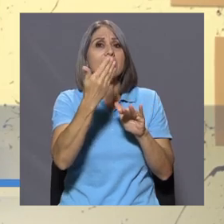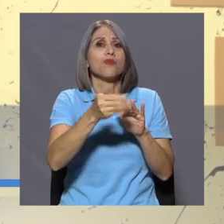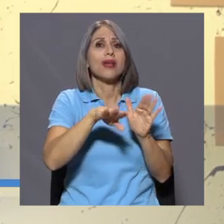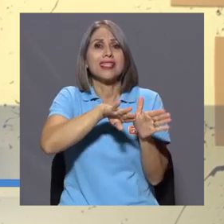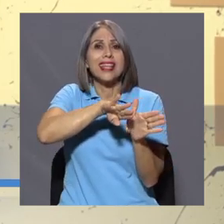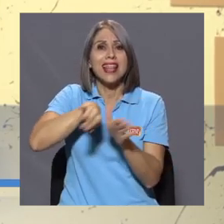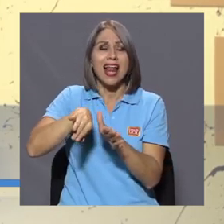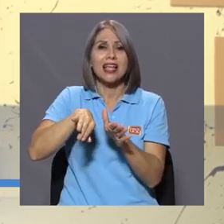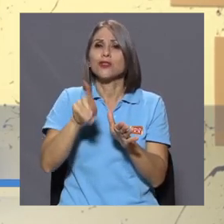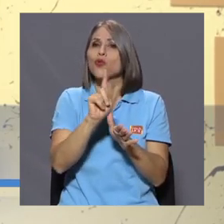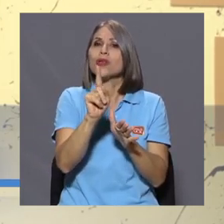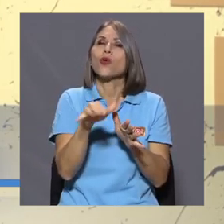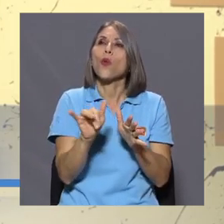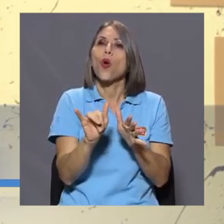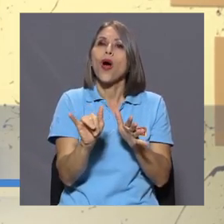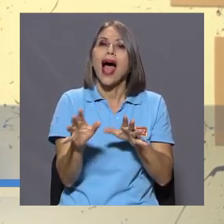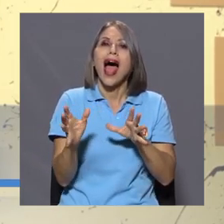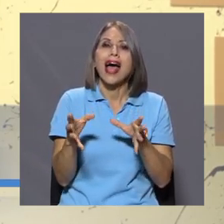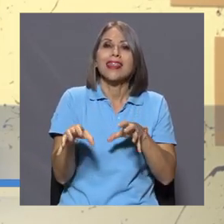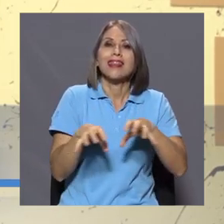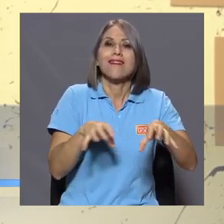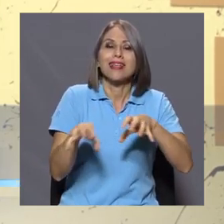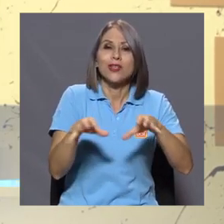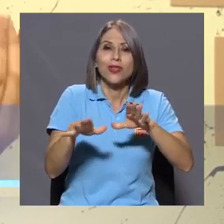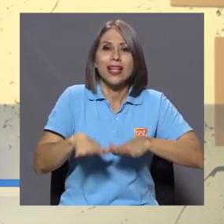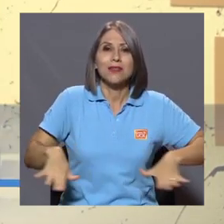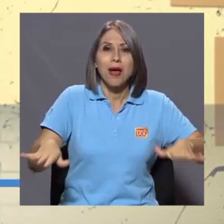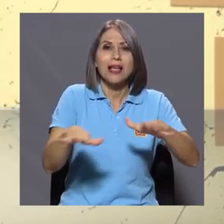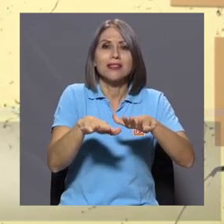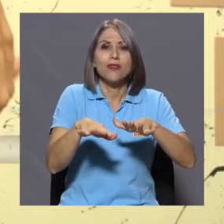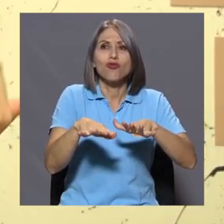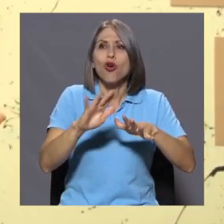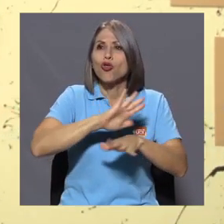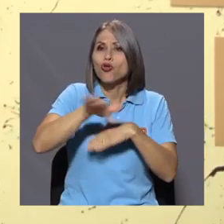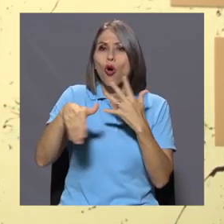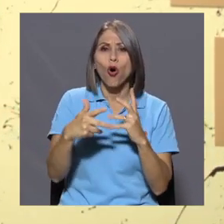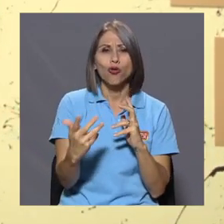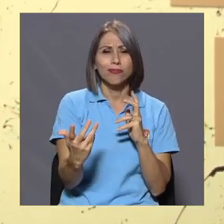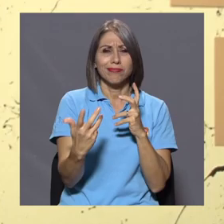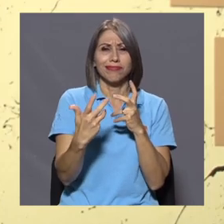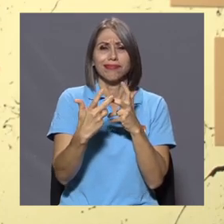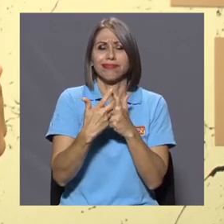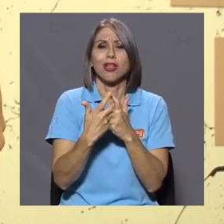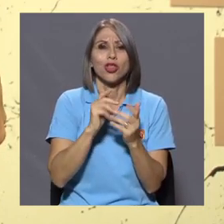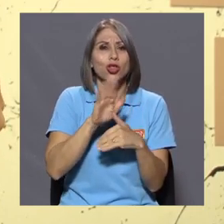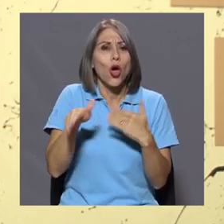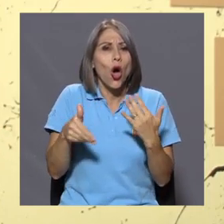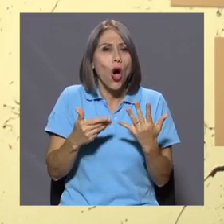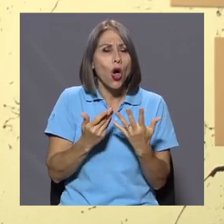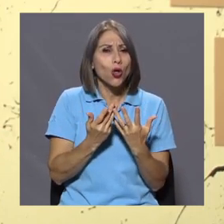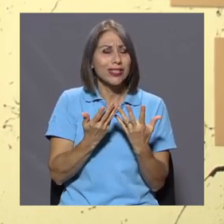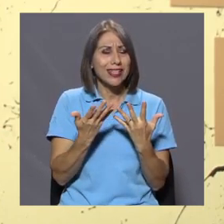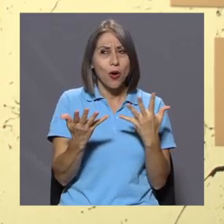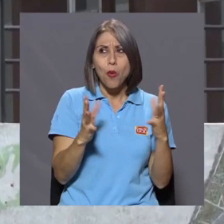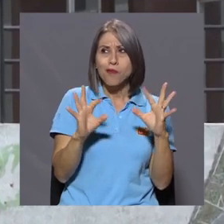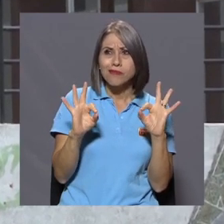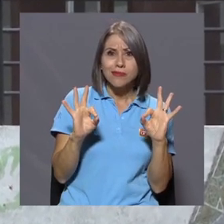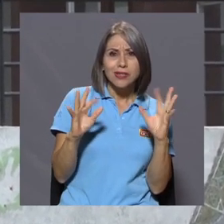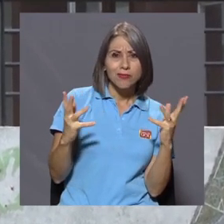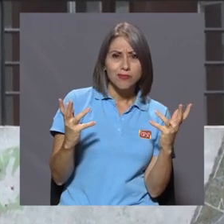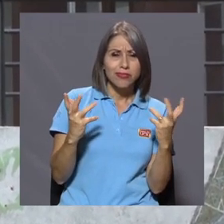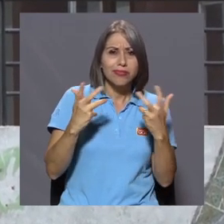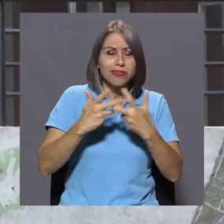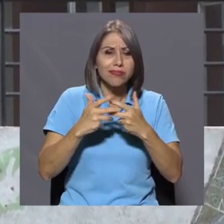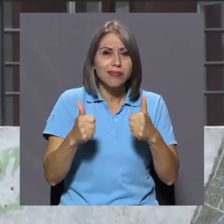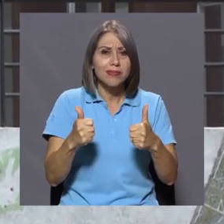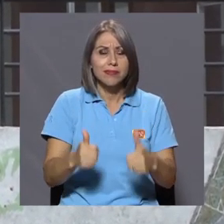espacio, eso es lo que queremos, queremos que el espacio se intervenga, queremos que todo sea como en conjunto casi, o como que todo esté contrastando con todo, dialogando